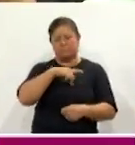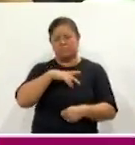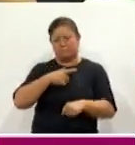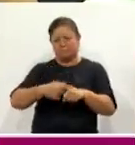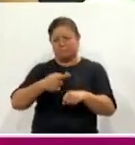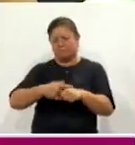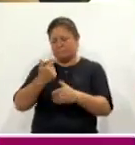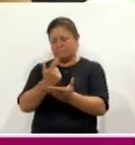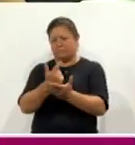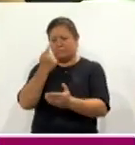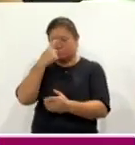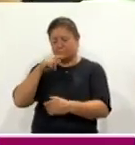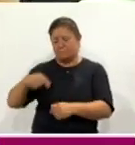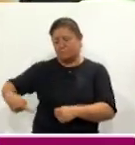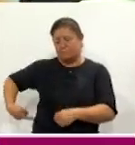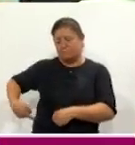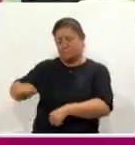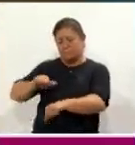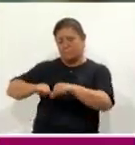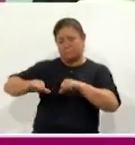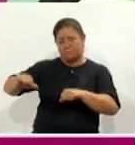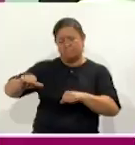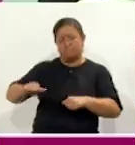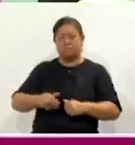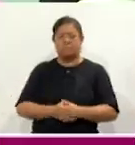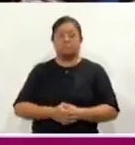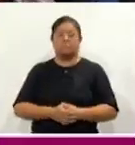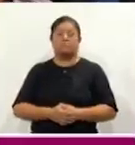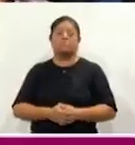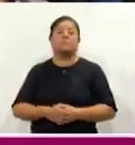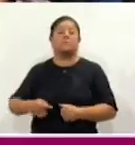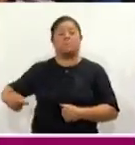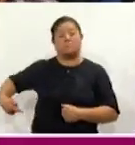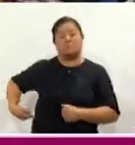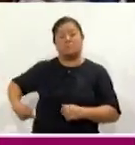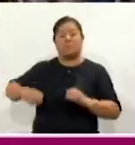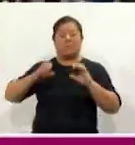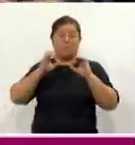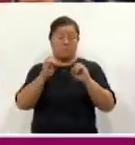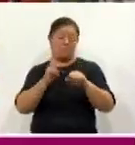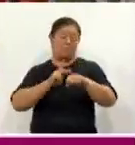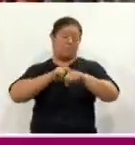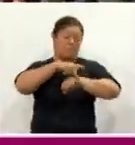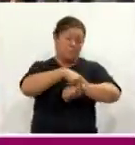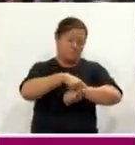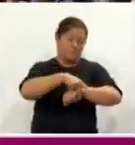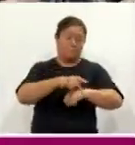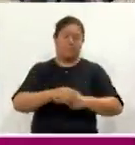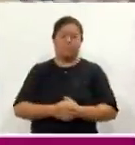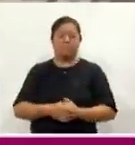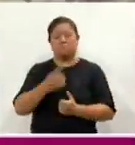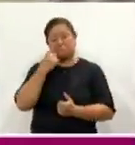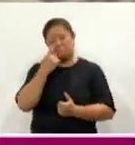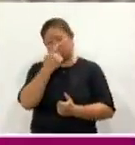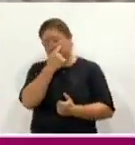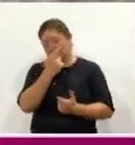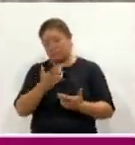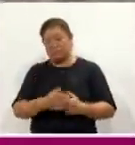crónicas para recibir un trasplante de órgano o tejido Para Coracid Noticias, Giovanni Valdés Lima